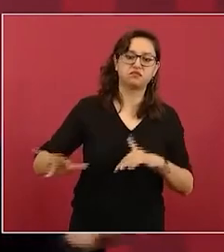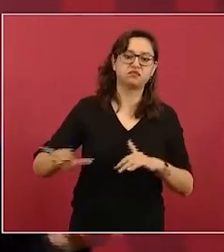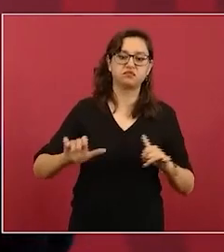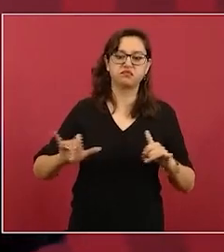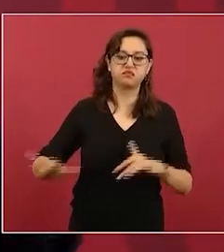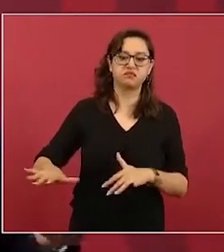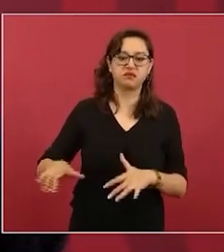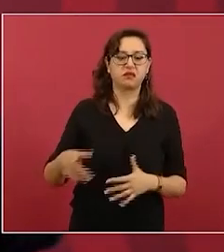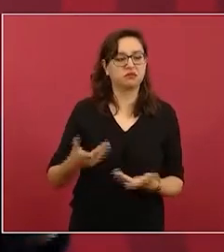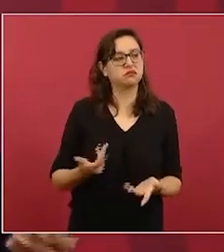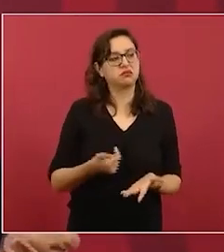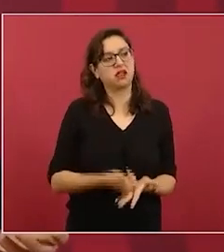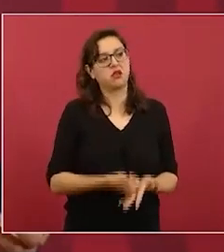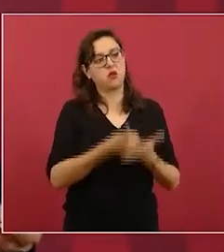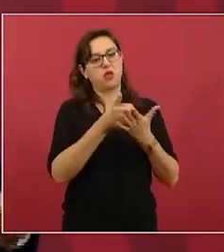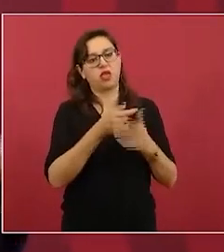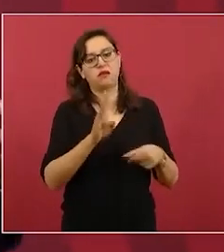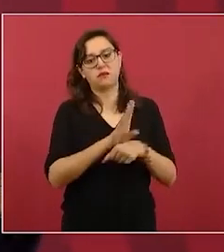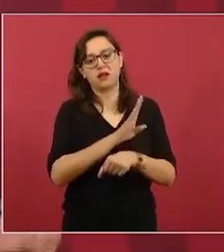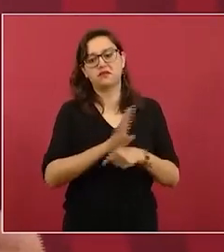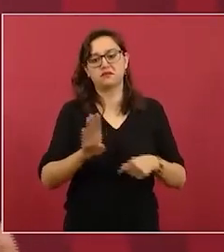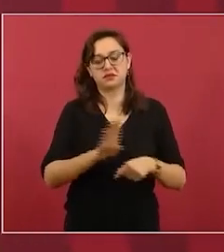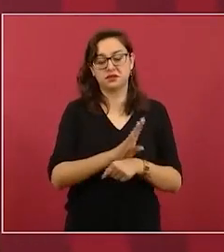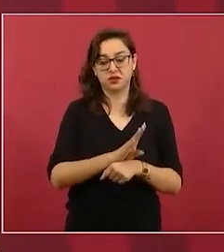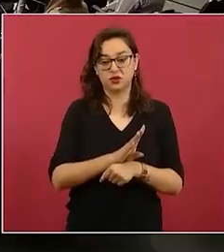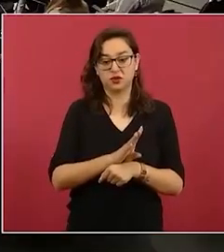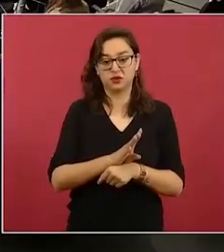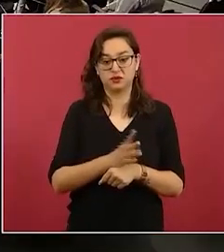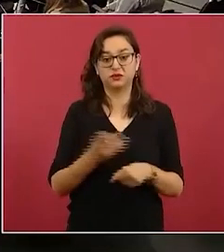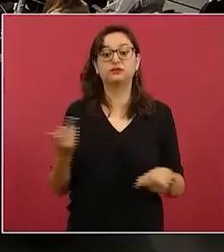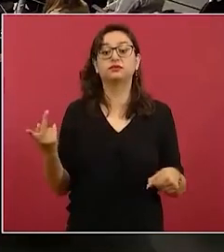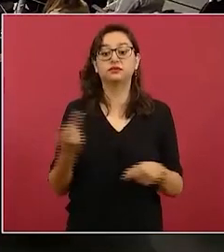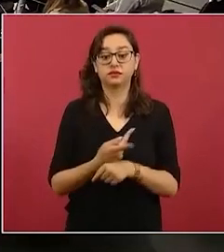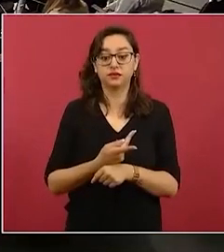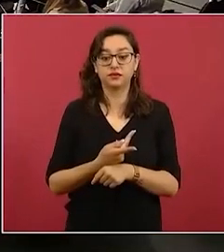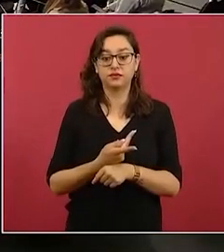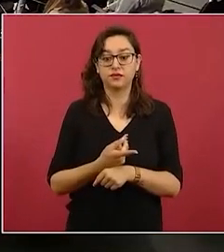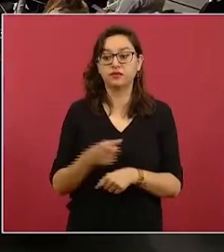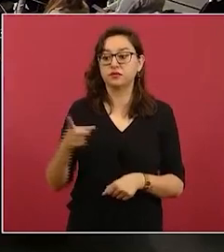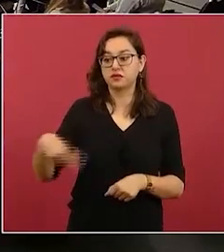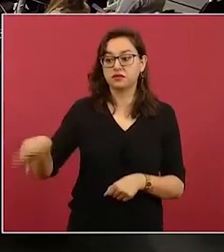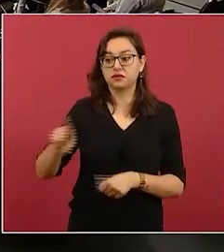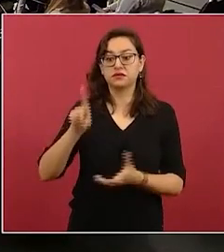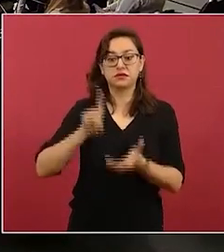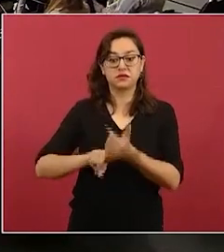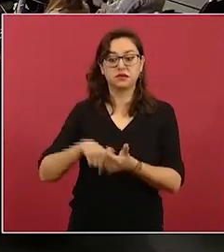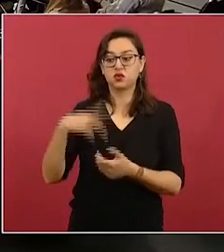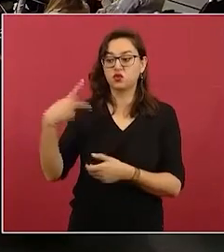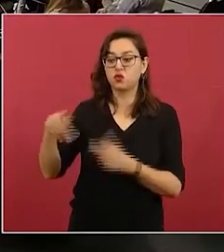les permitía tener esclavos